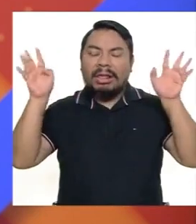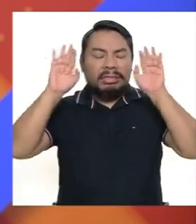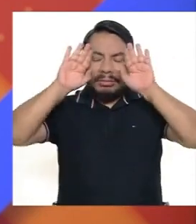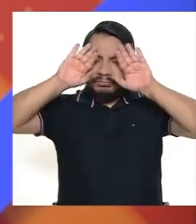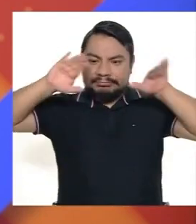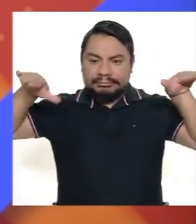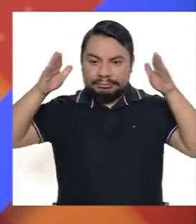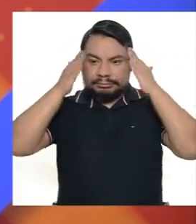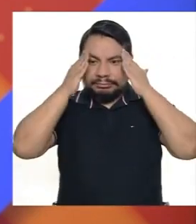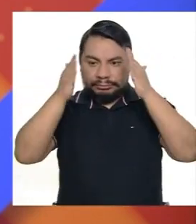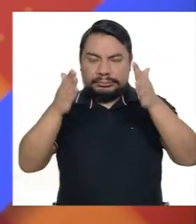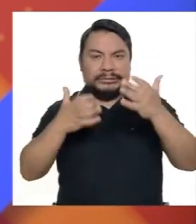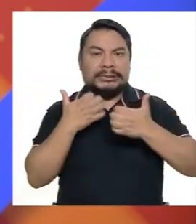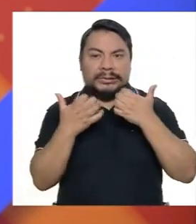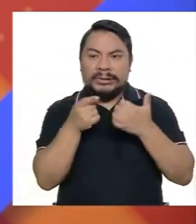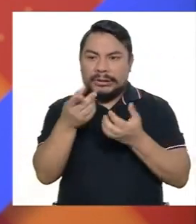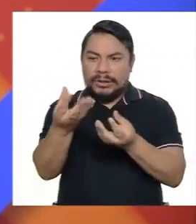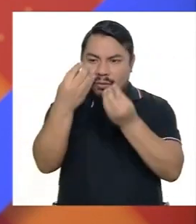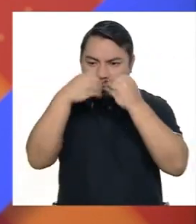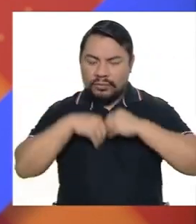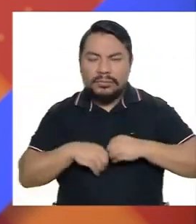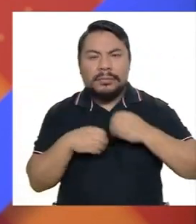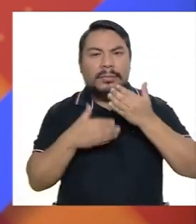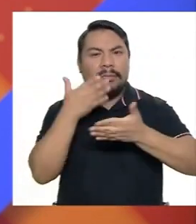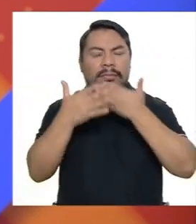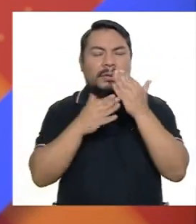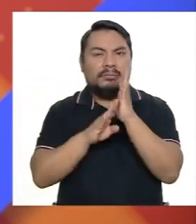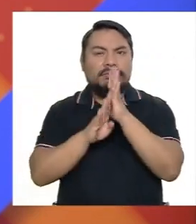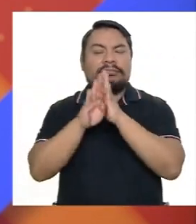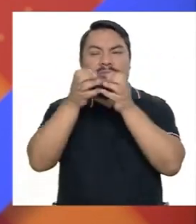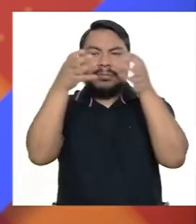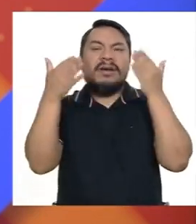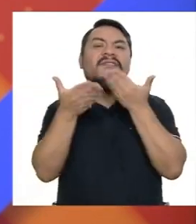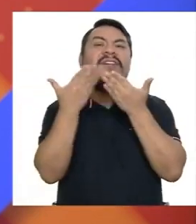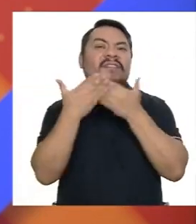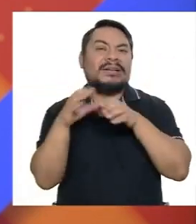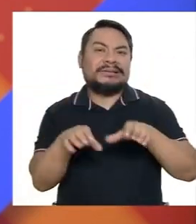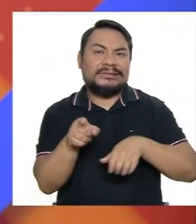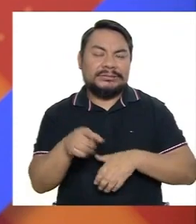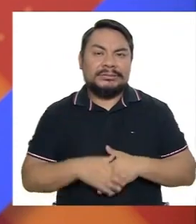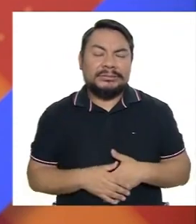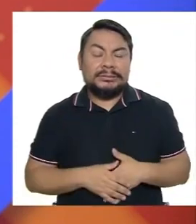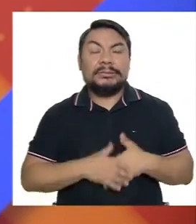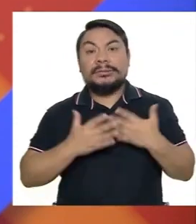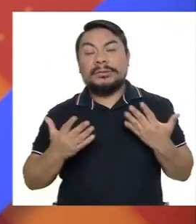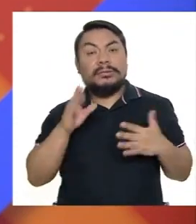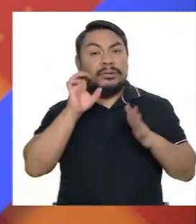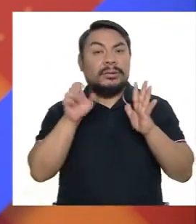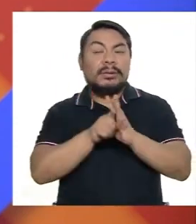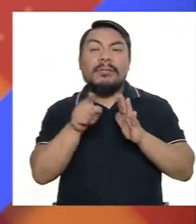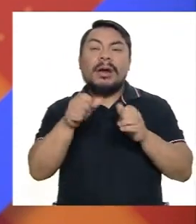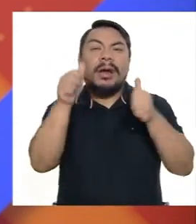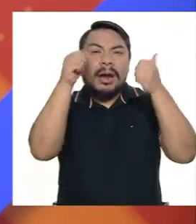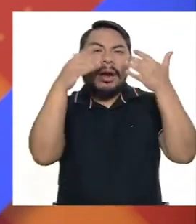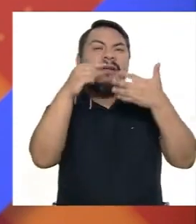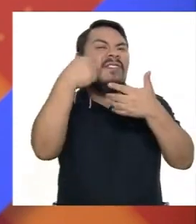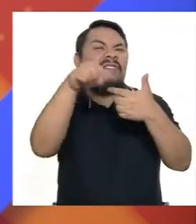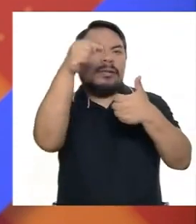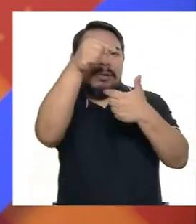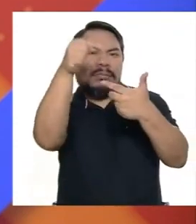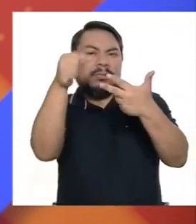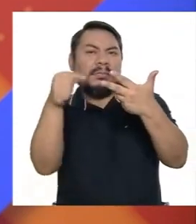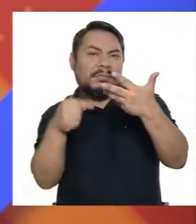que van a hacer y con esa emoción que de pronto quieren expresar o sacar y les es más fácil hacerlo. Tanto algunos grados de autismo,